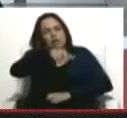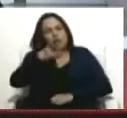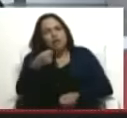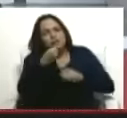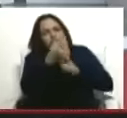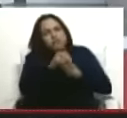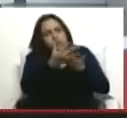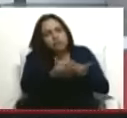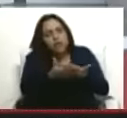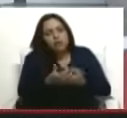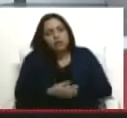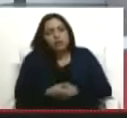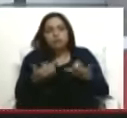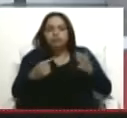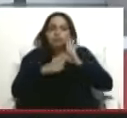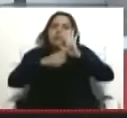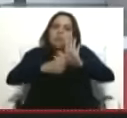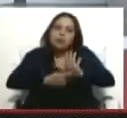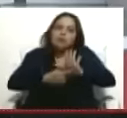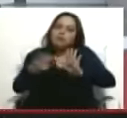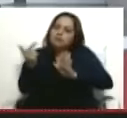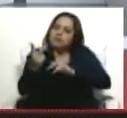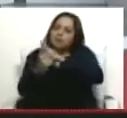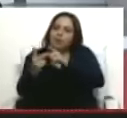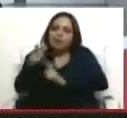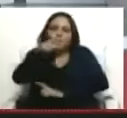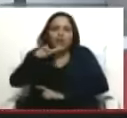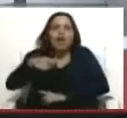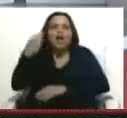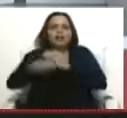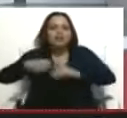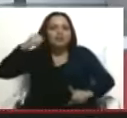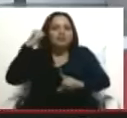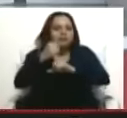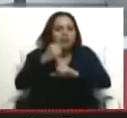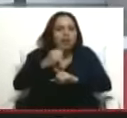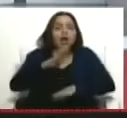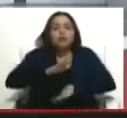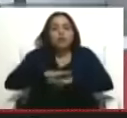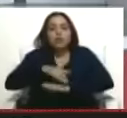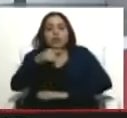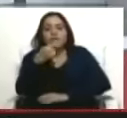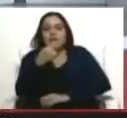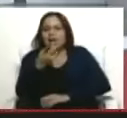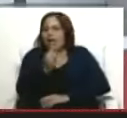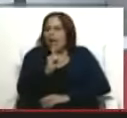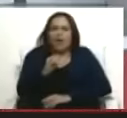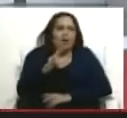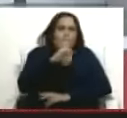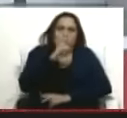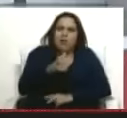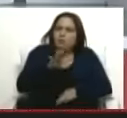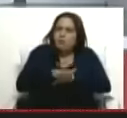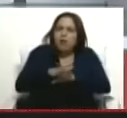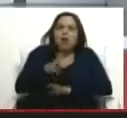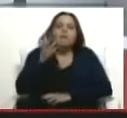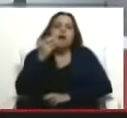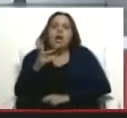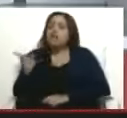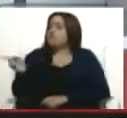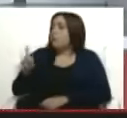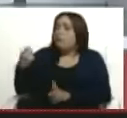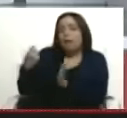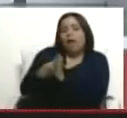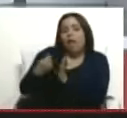revelan que efectivamente ya lo hicieron porque, aparte que dice el móvil, un móvil terrible, es decir, oye, mira, no me